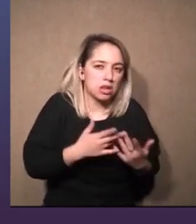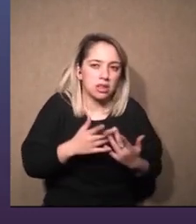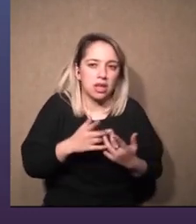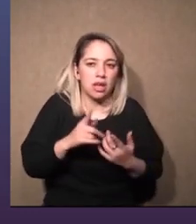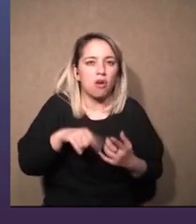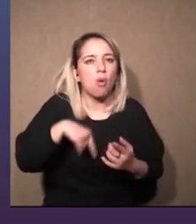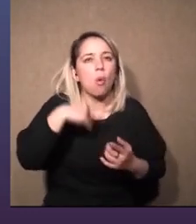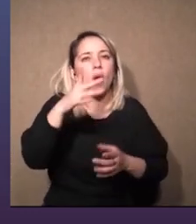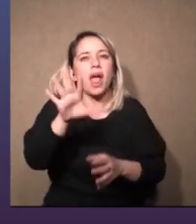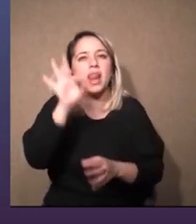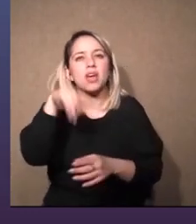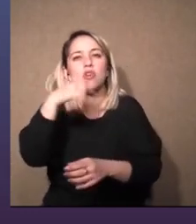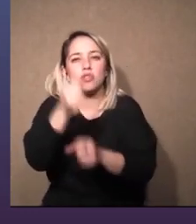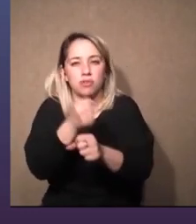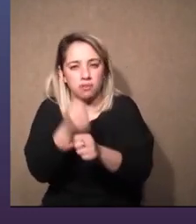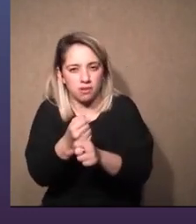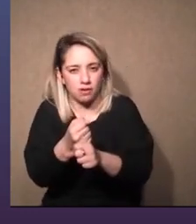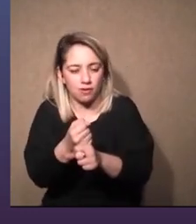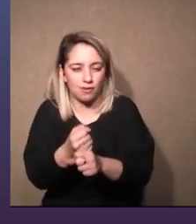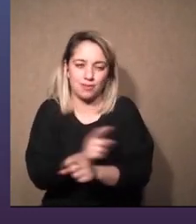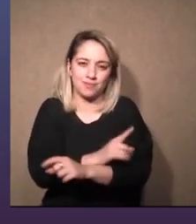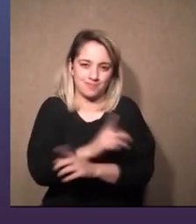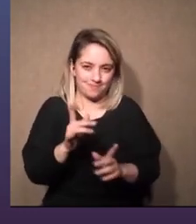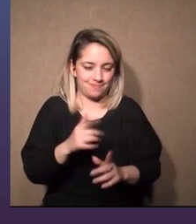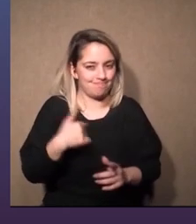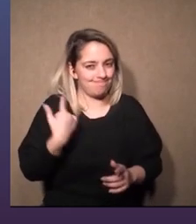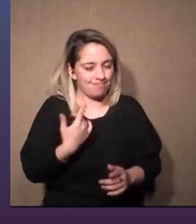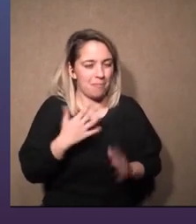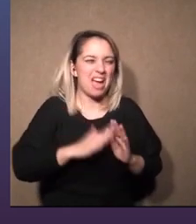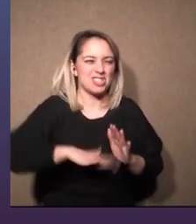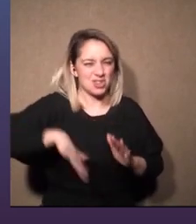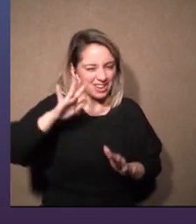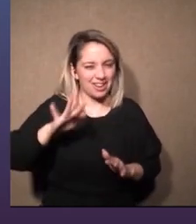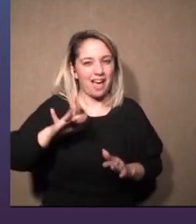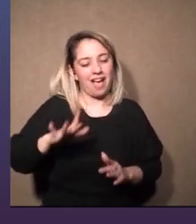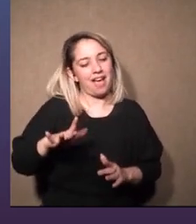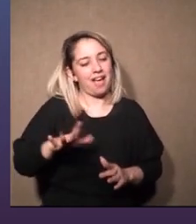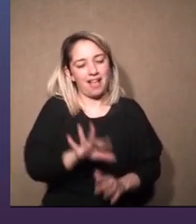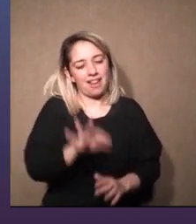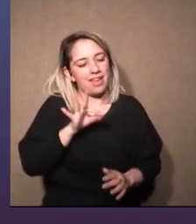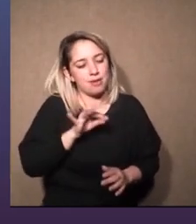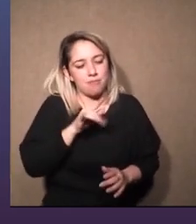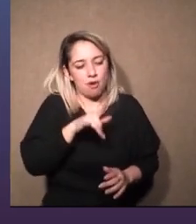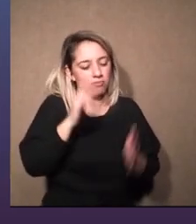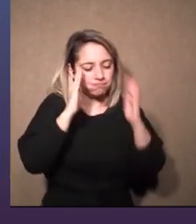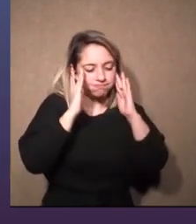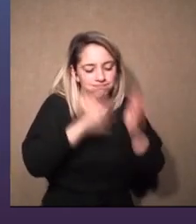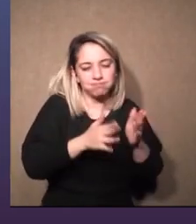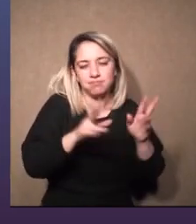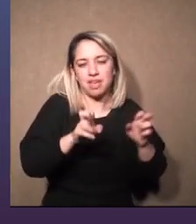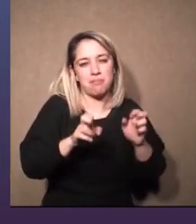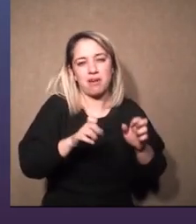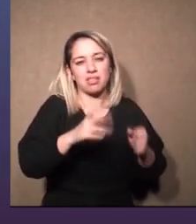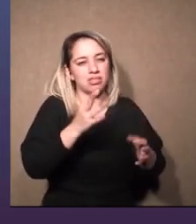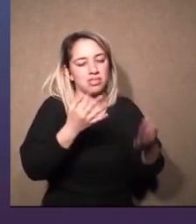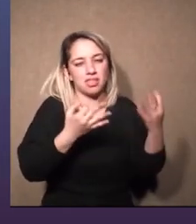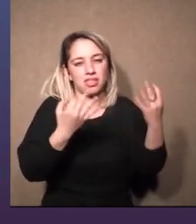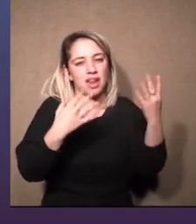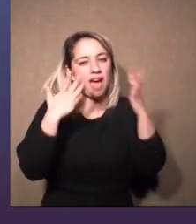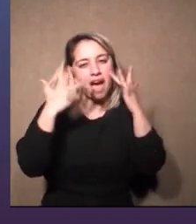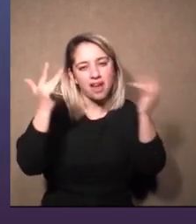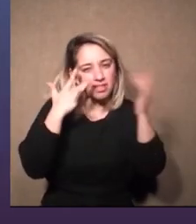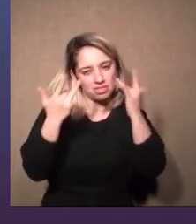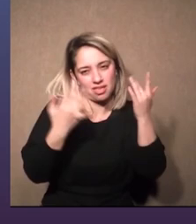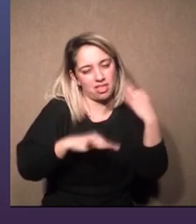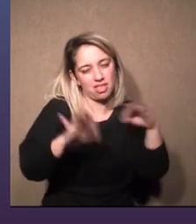y creo que eso es muy potente cuando uno pasa